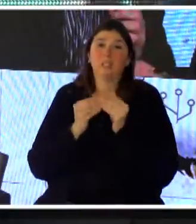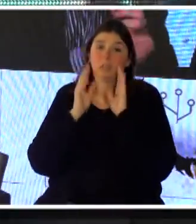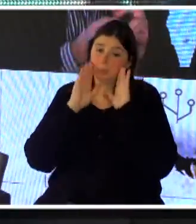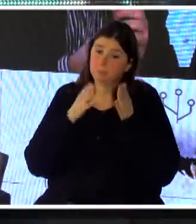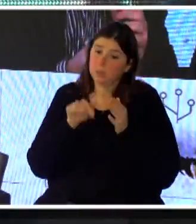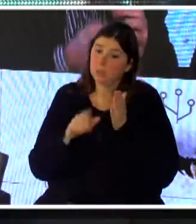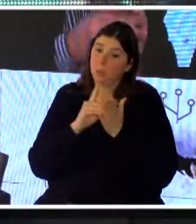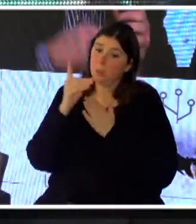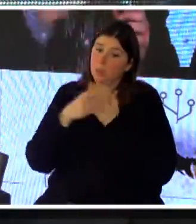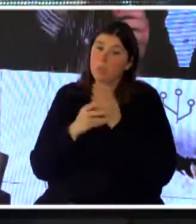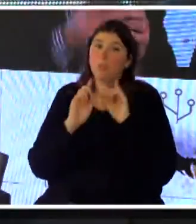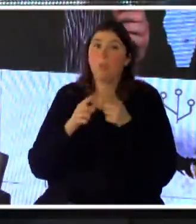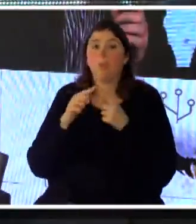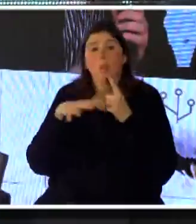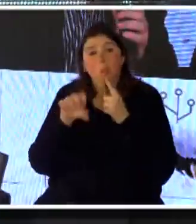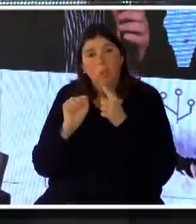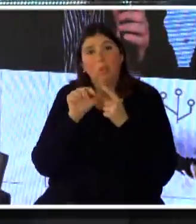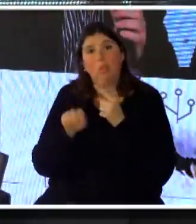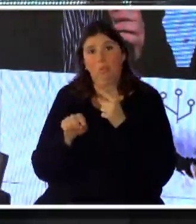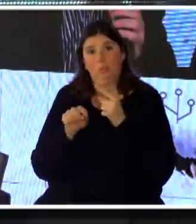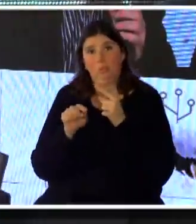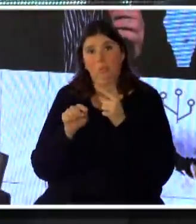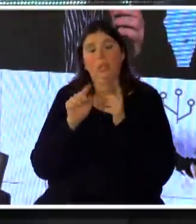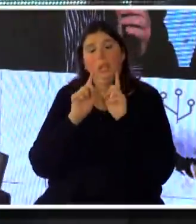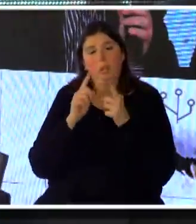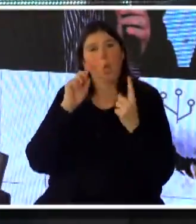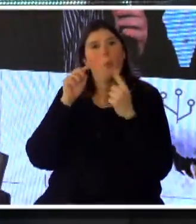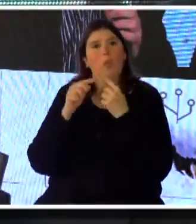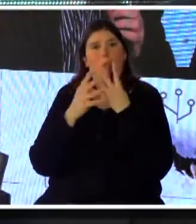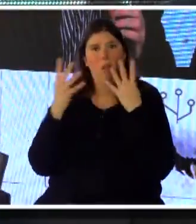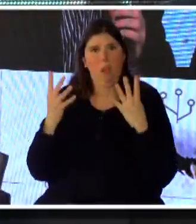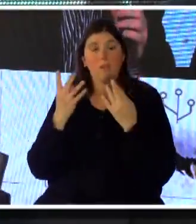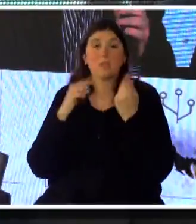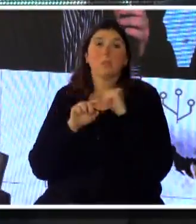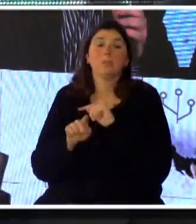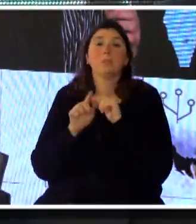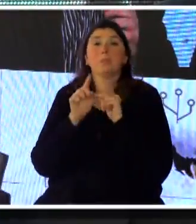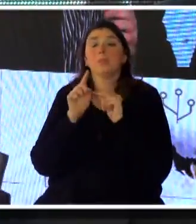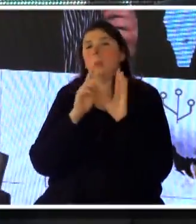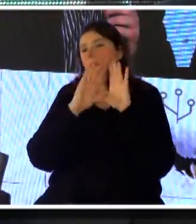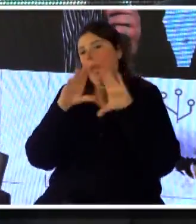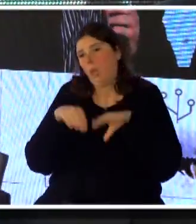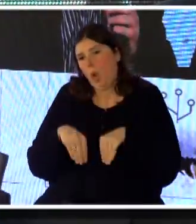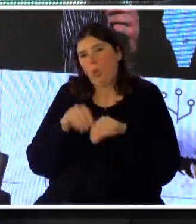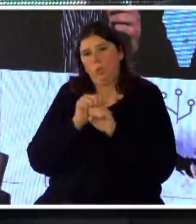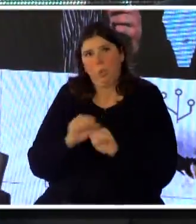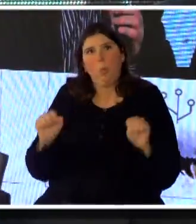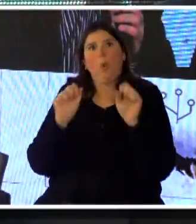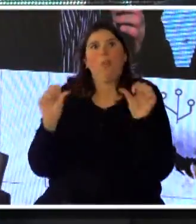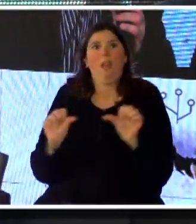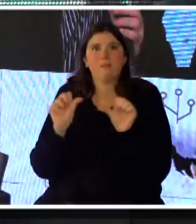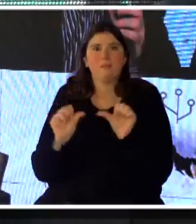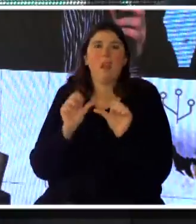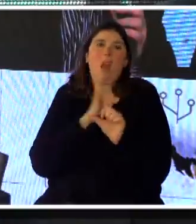proyectos y esas metas que están al servicio de esos lineamientos estratégicos. Y por último, naturalmente, para que todo esto tenga un sentido, hay que hacer un